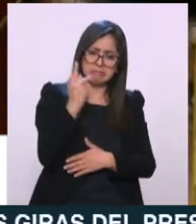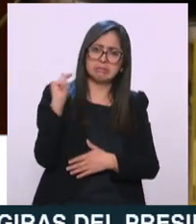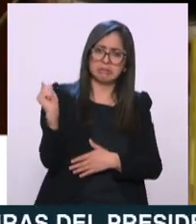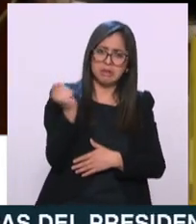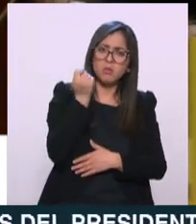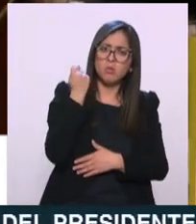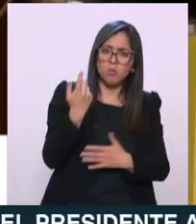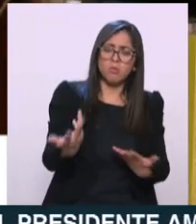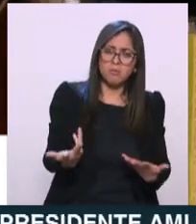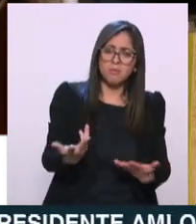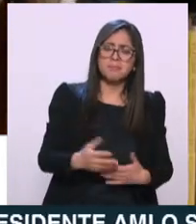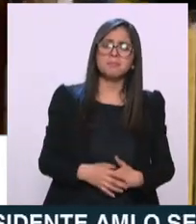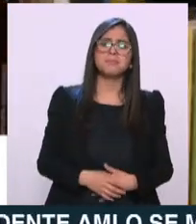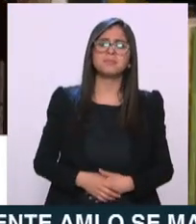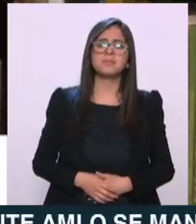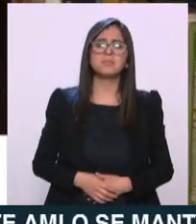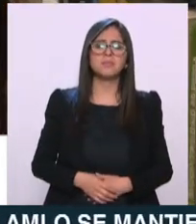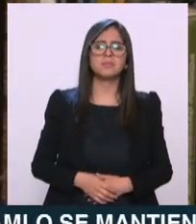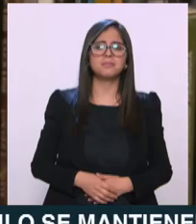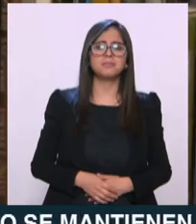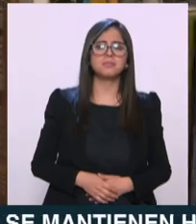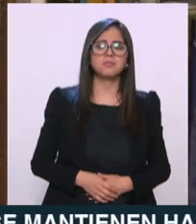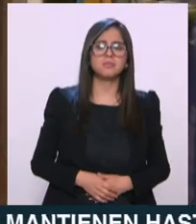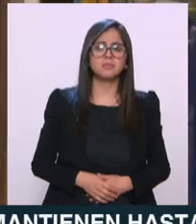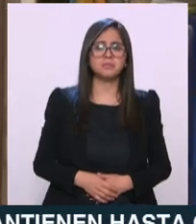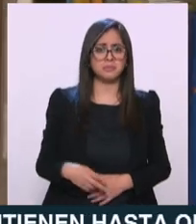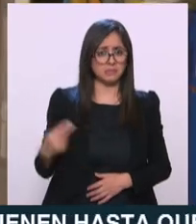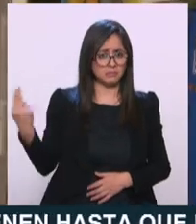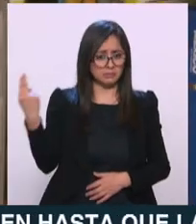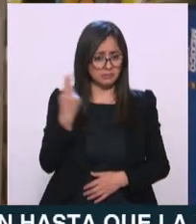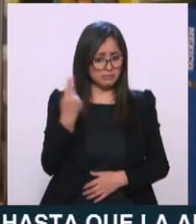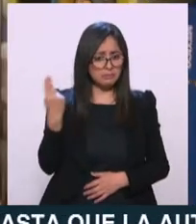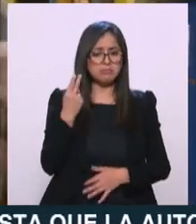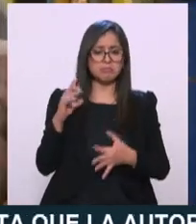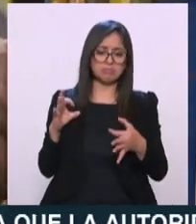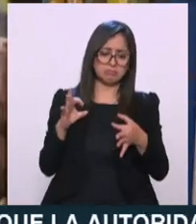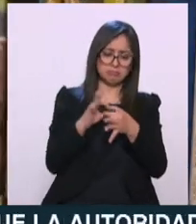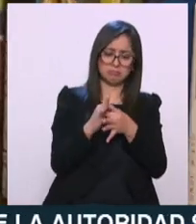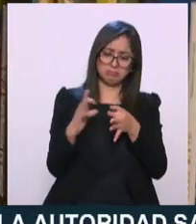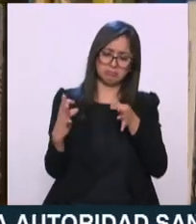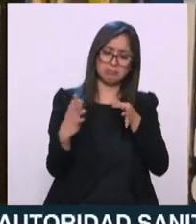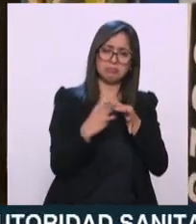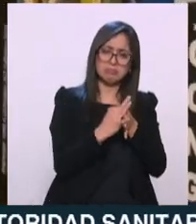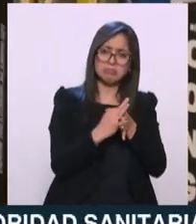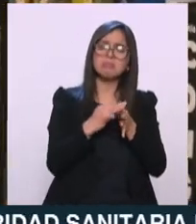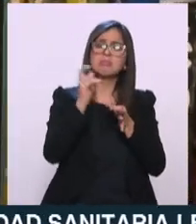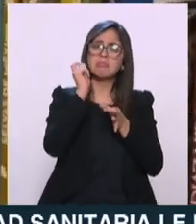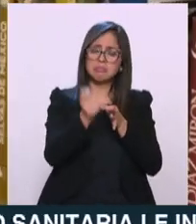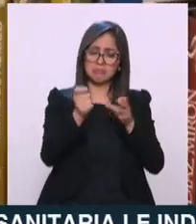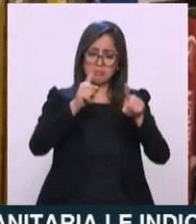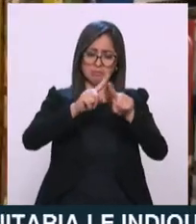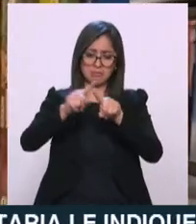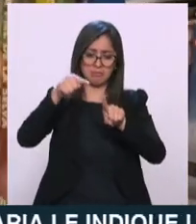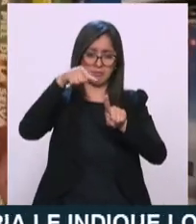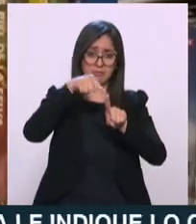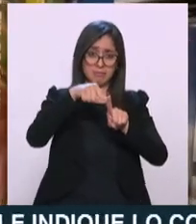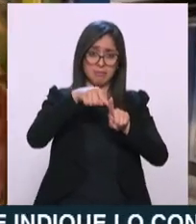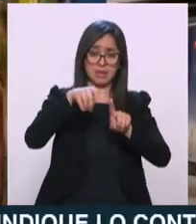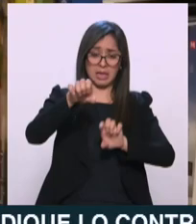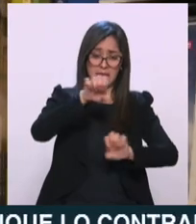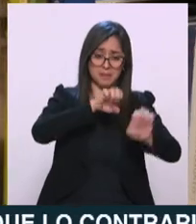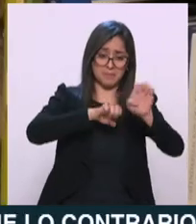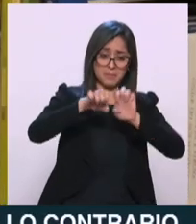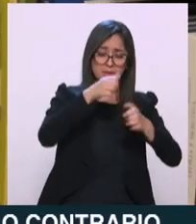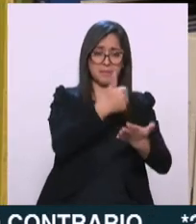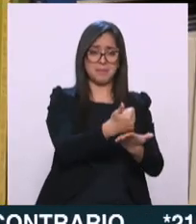muy sinérgica y también mutuamente positiva entre empresas que van a generar estas soluciones,